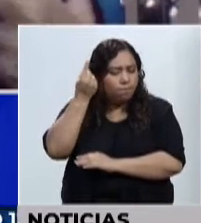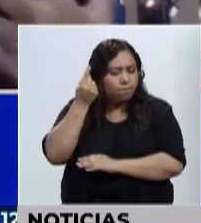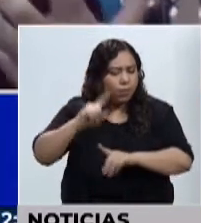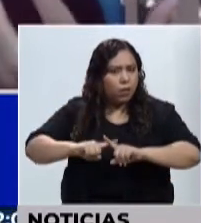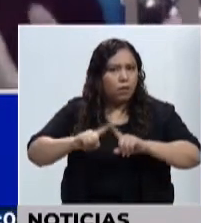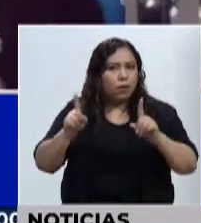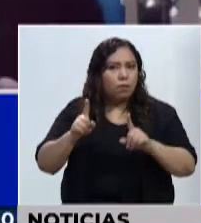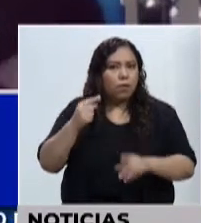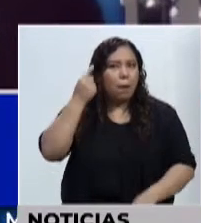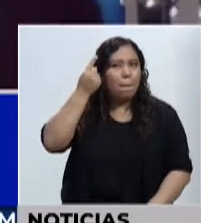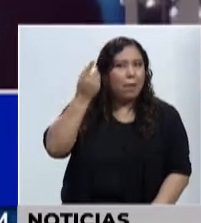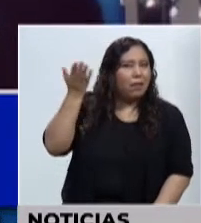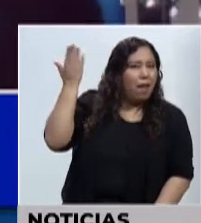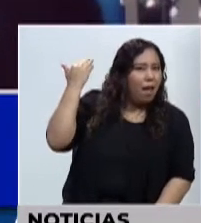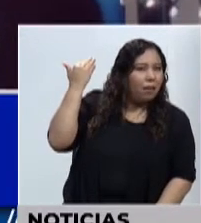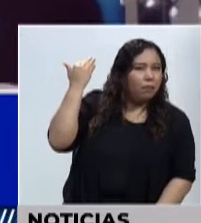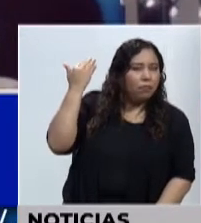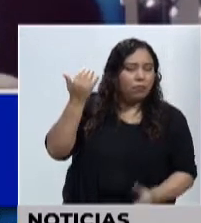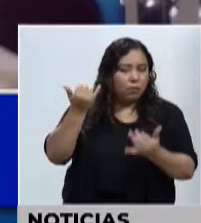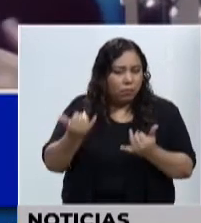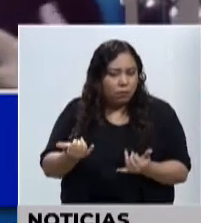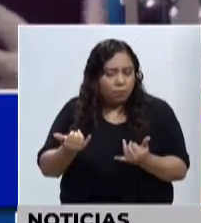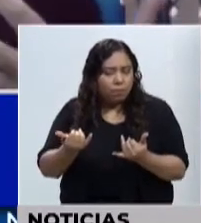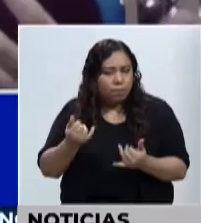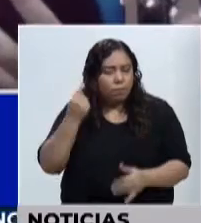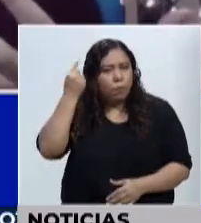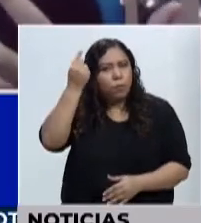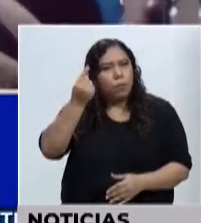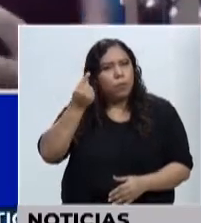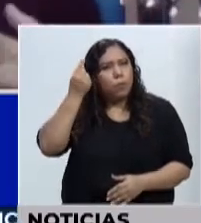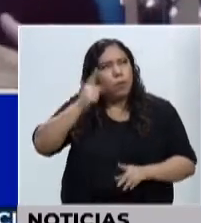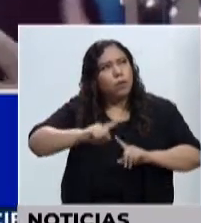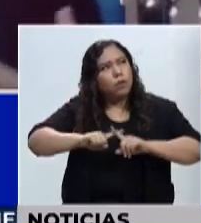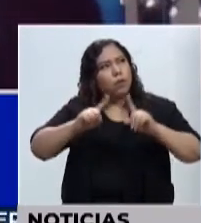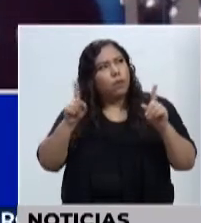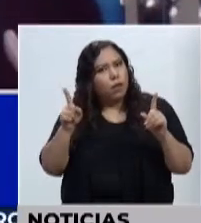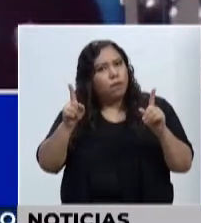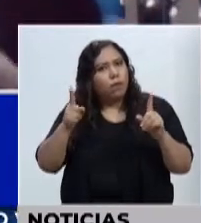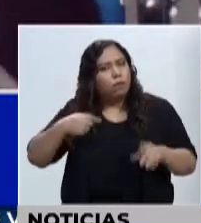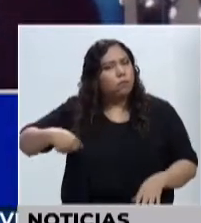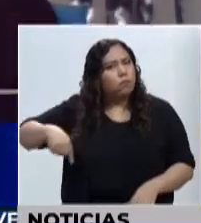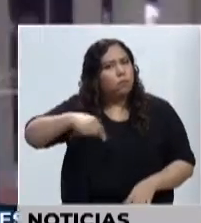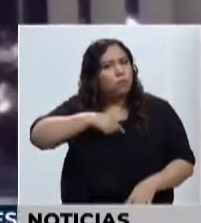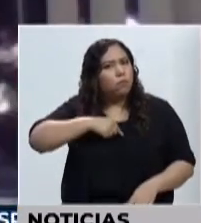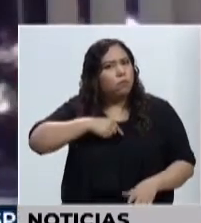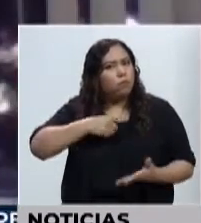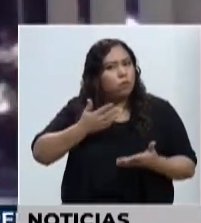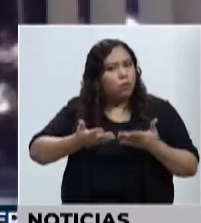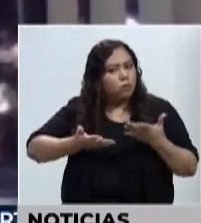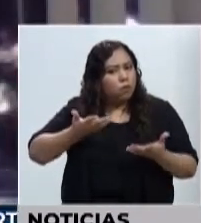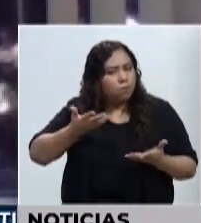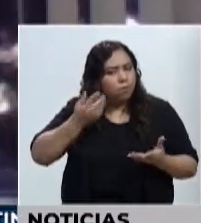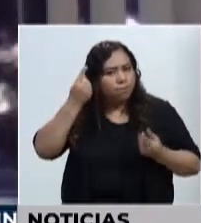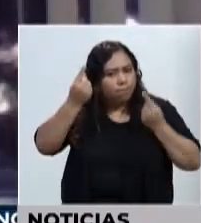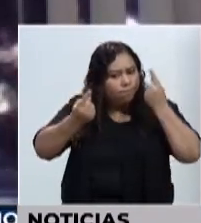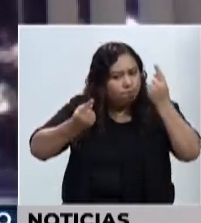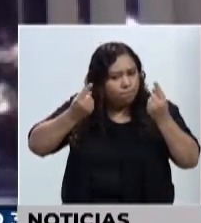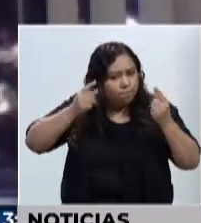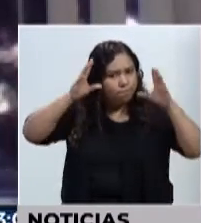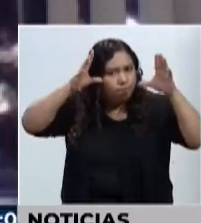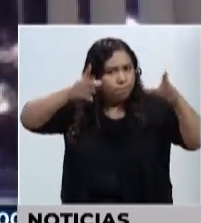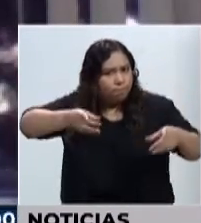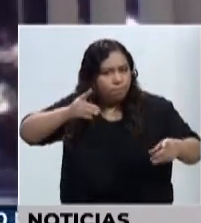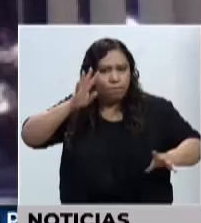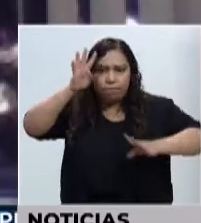Eso es lo que más se insistió y también cómo tener un pensamiento disruptivo, cómo ser creativos,